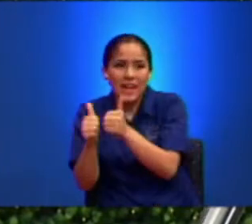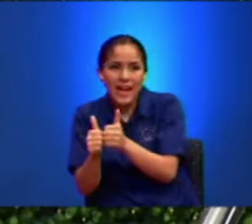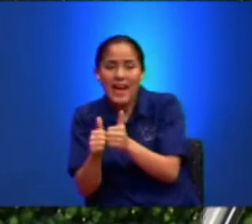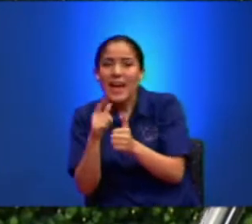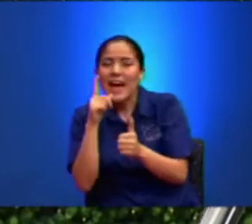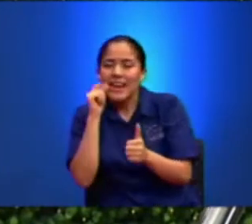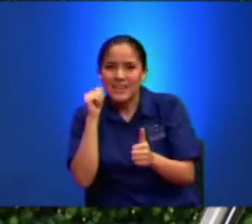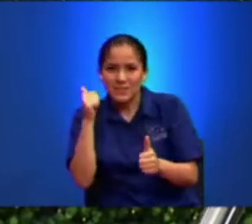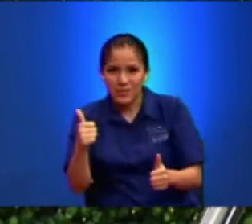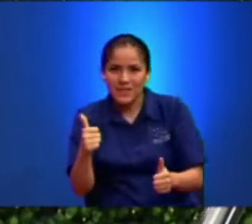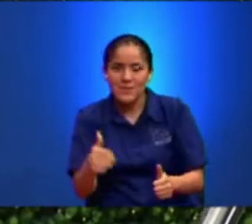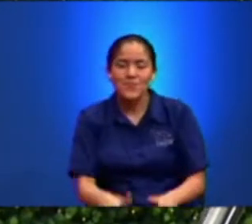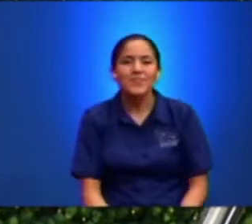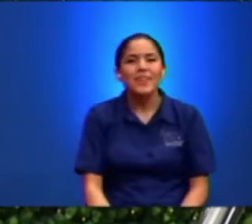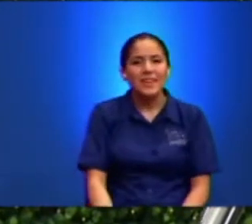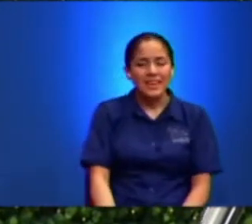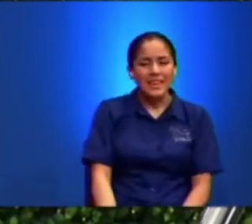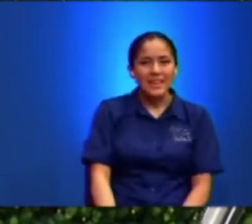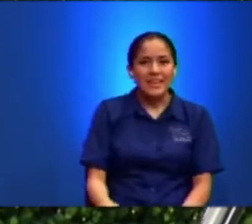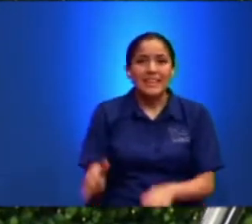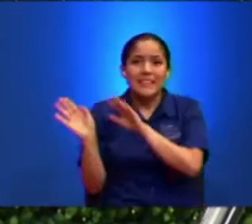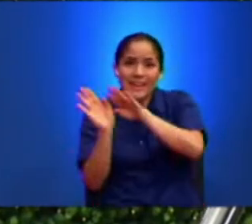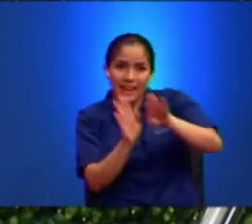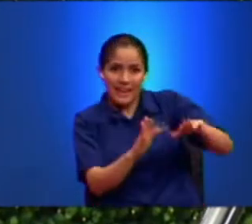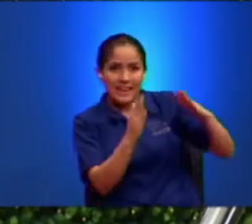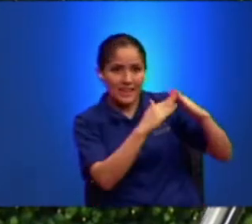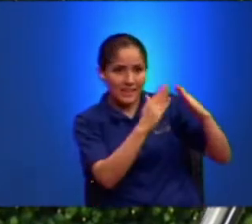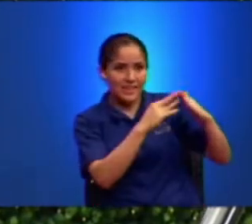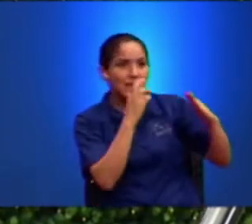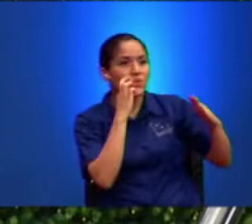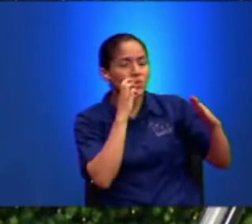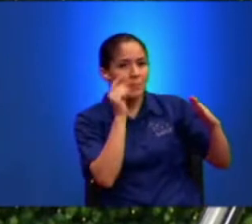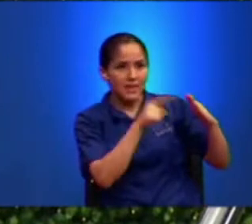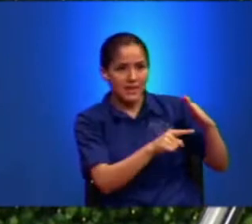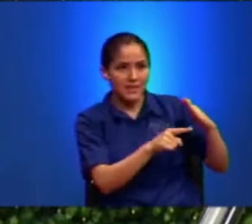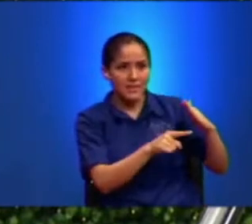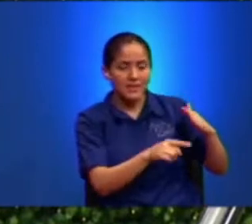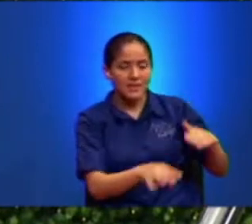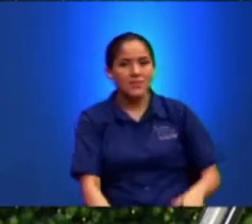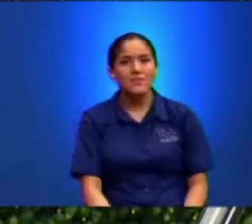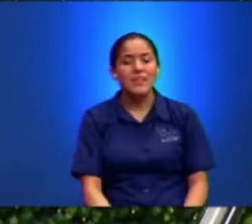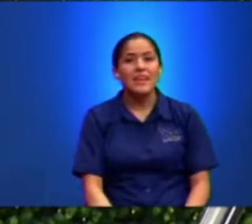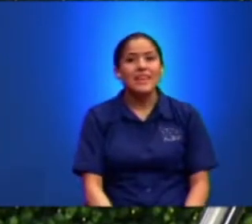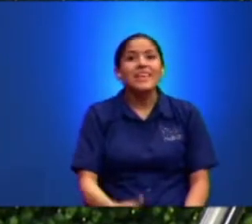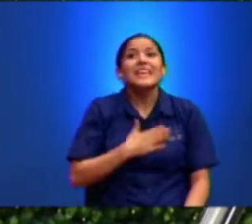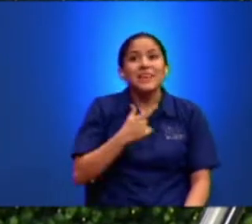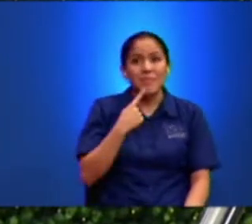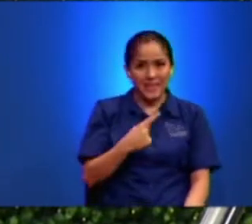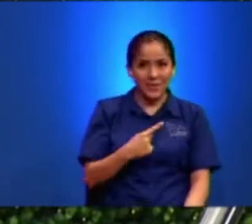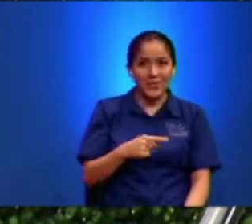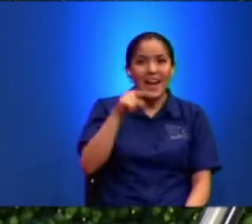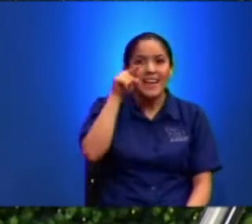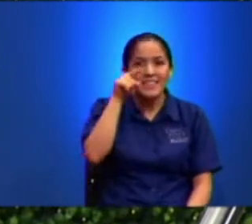Y Le Dije Tal El Montón De Versículos Y Me Dijo Así Te Dice El Señor